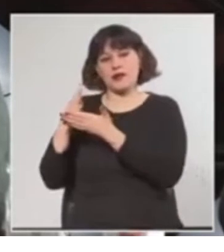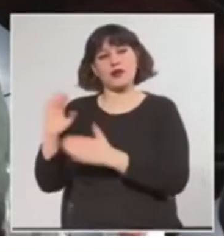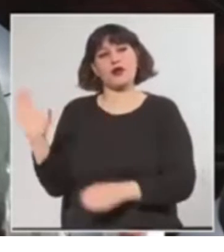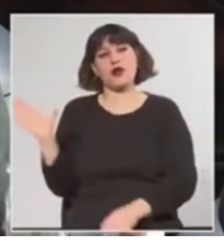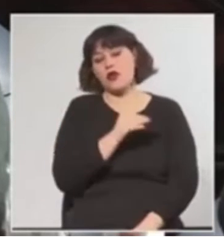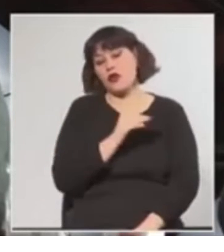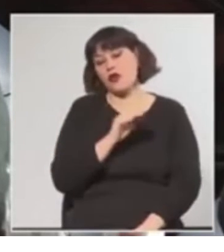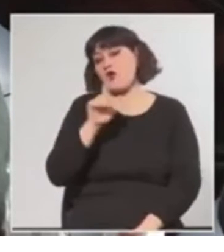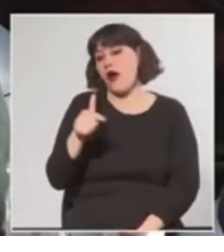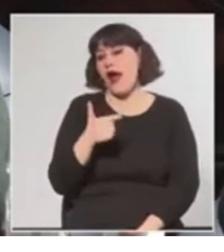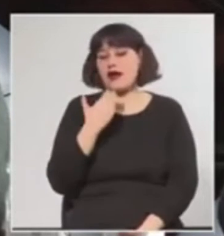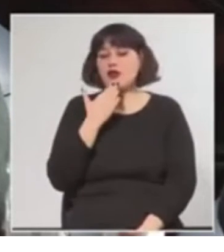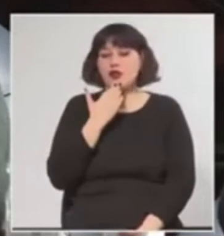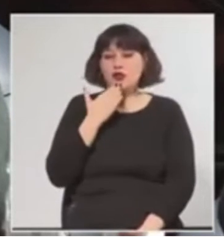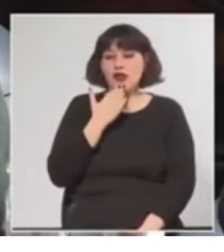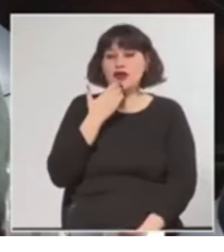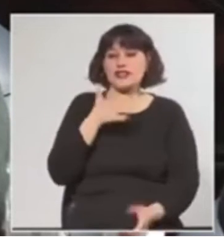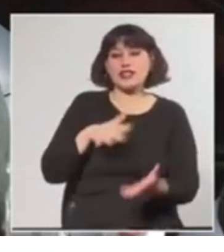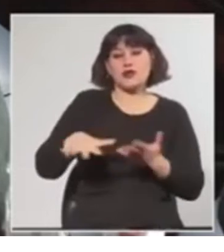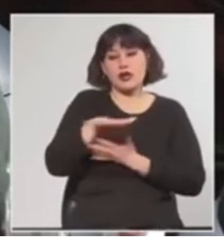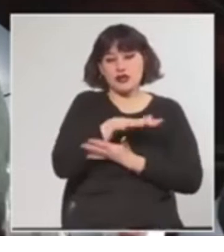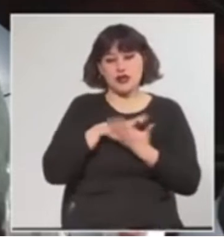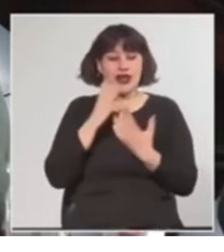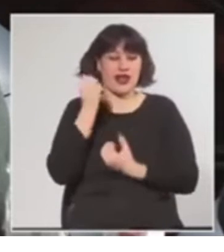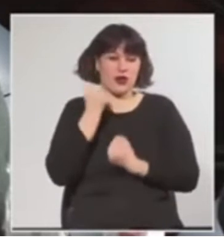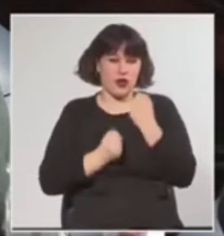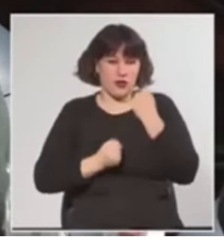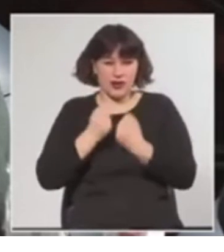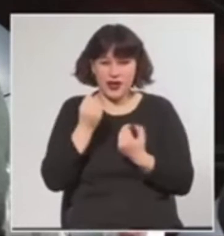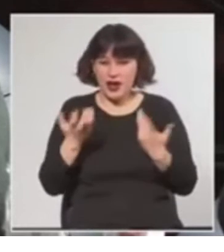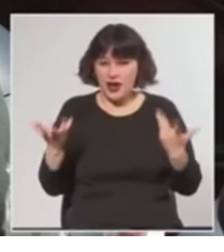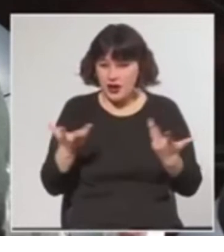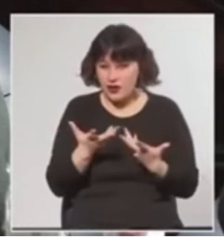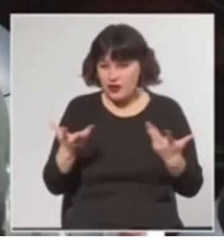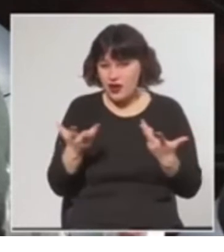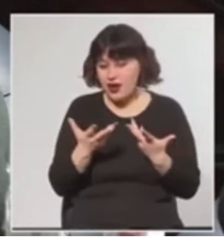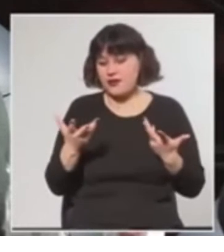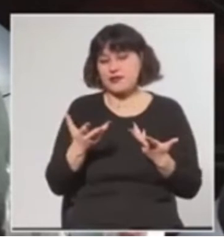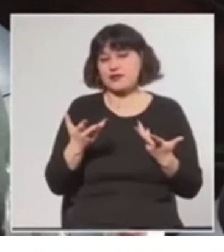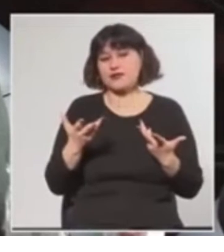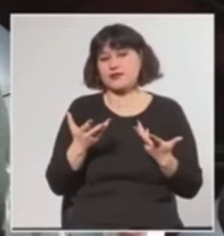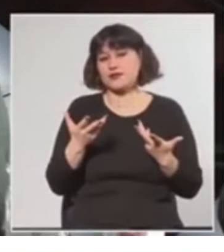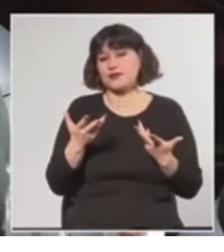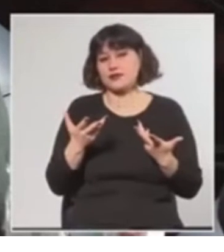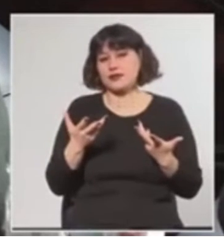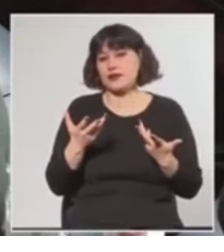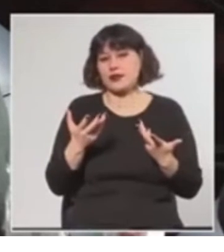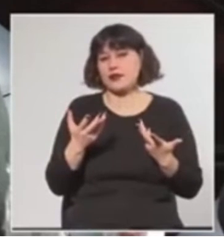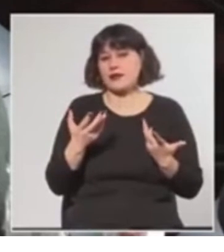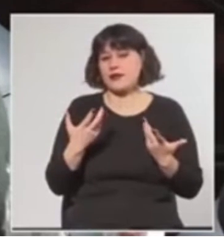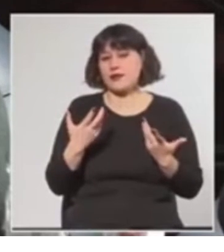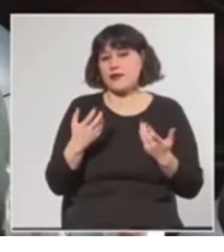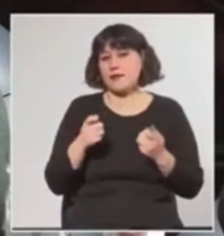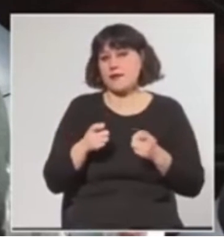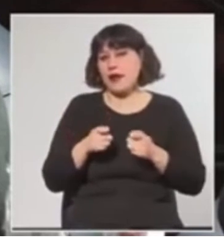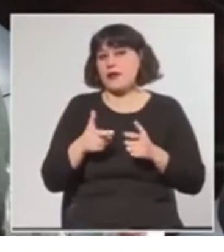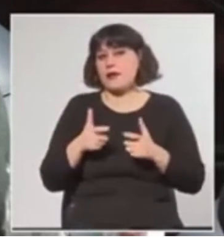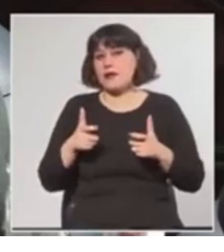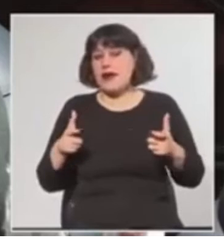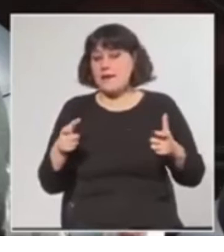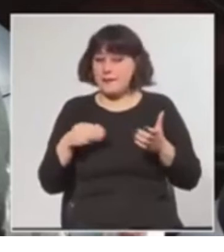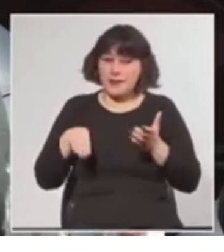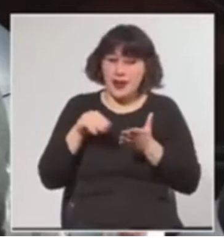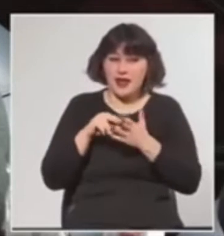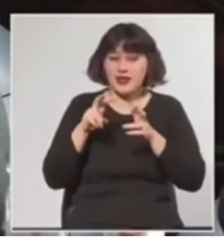Sin duda la situación económica que está viviendo nuestro país cada vez es más acuciante, la situación del COVID